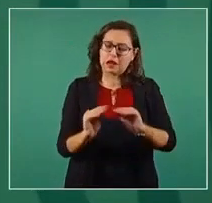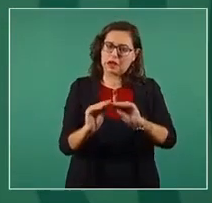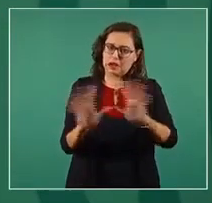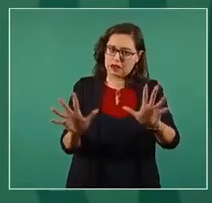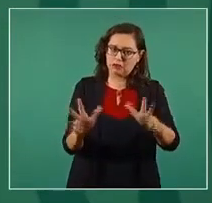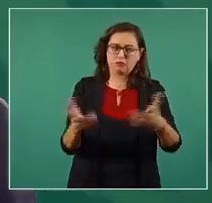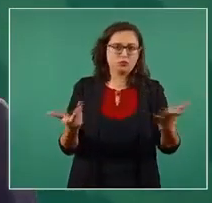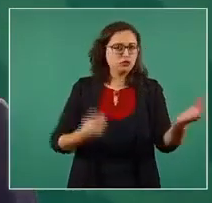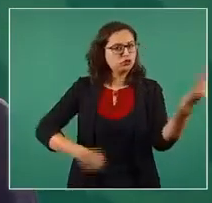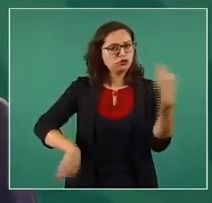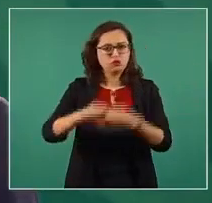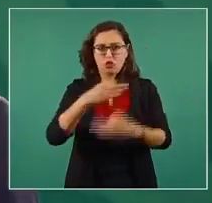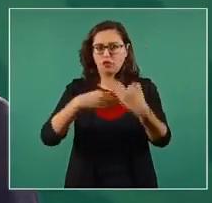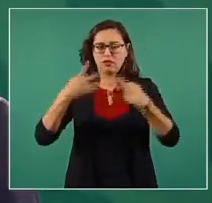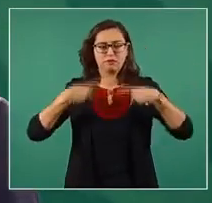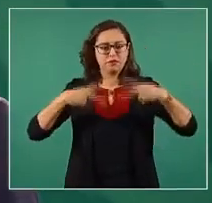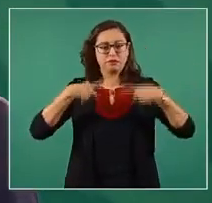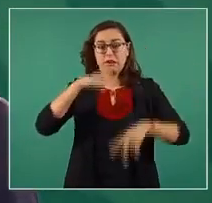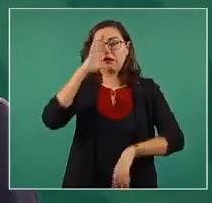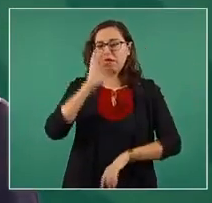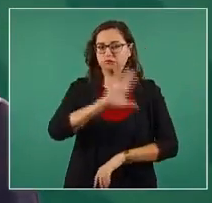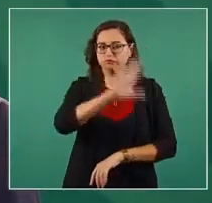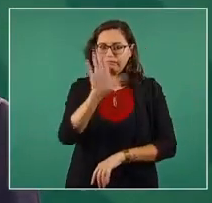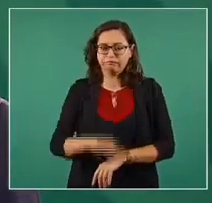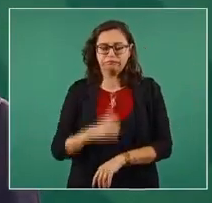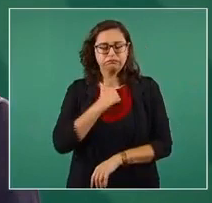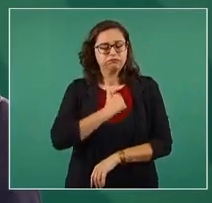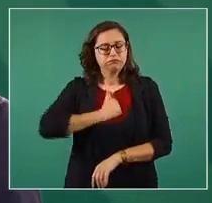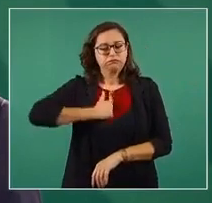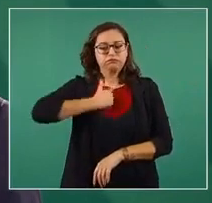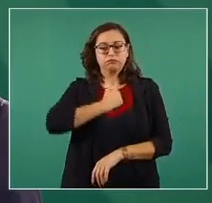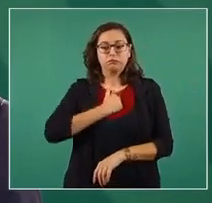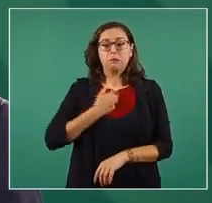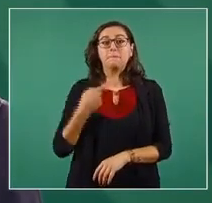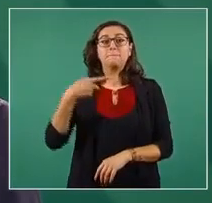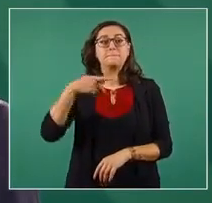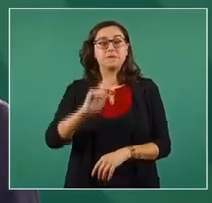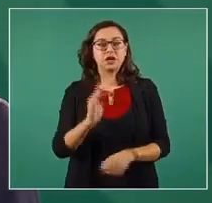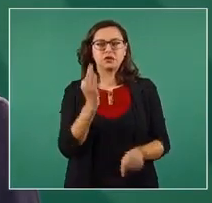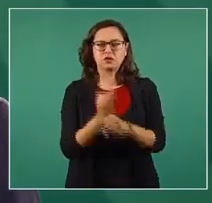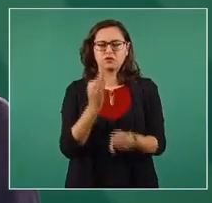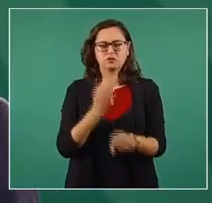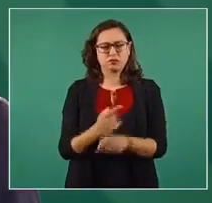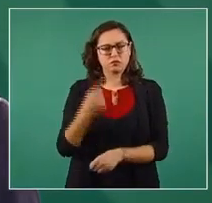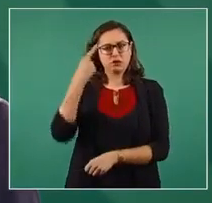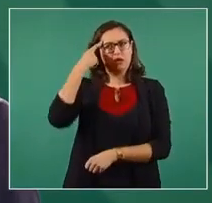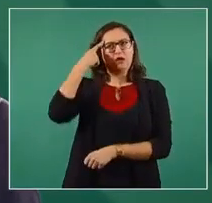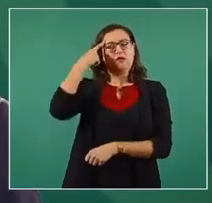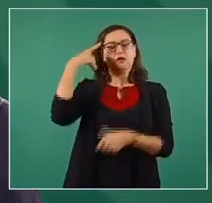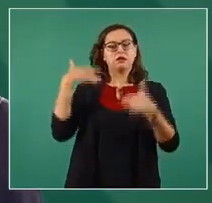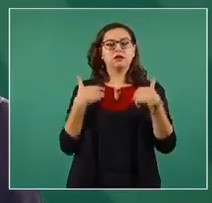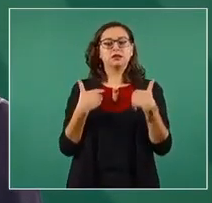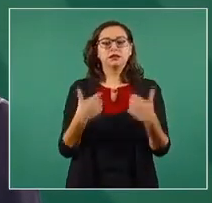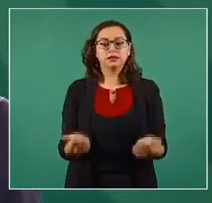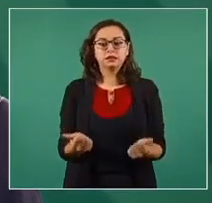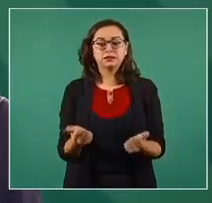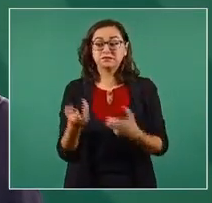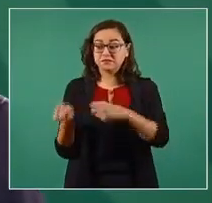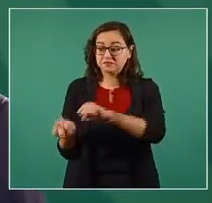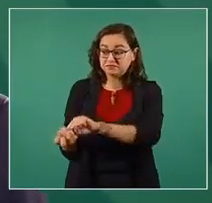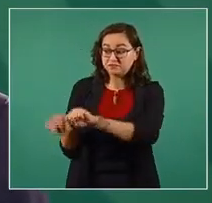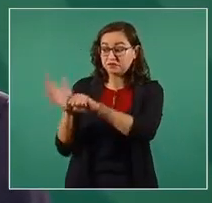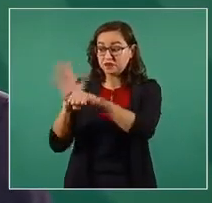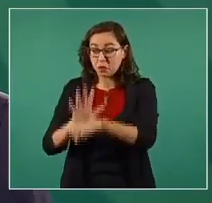que enfrentamos a lo largo de la vida y a lo largo del día o del año, cómo COVID-19 no es una causa